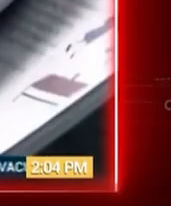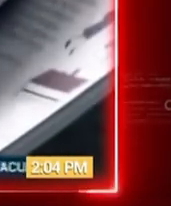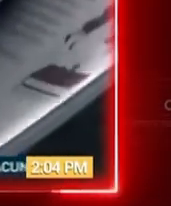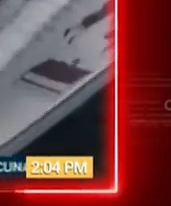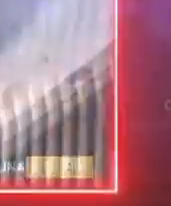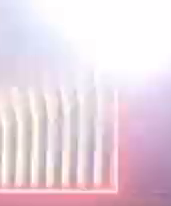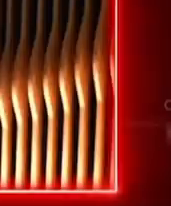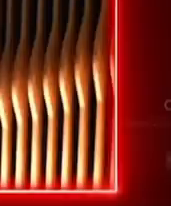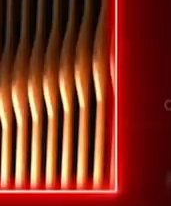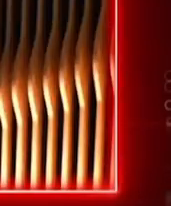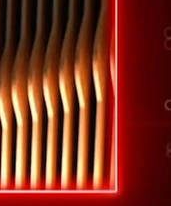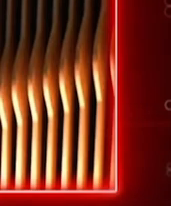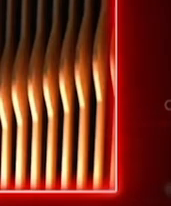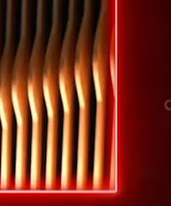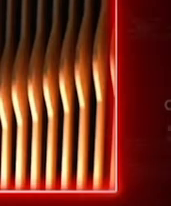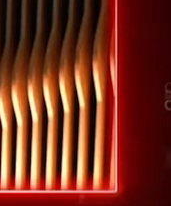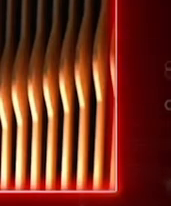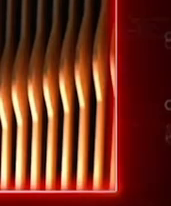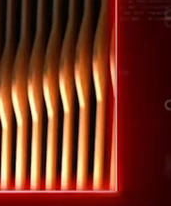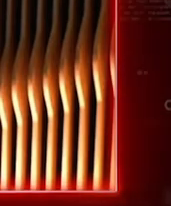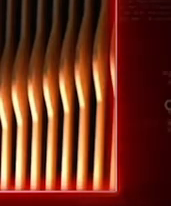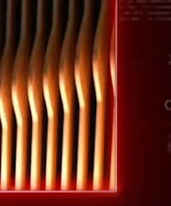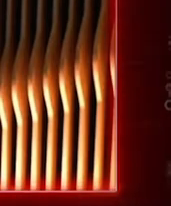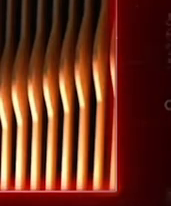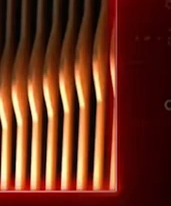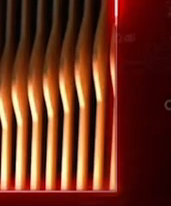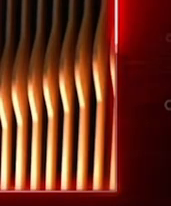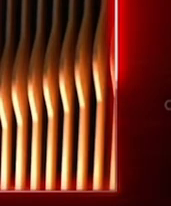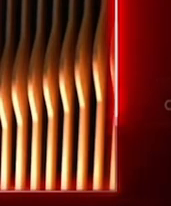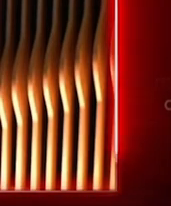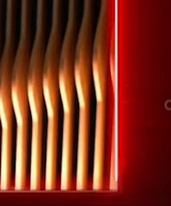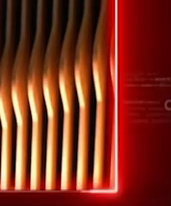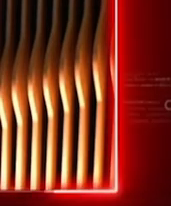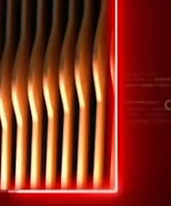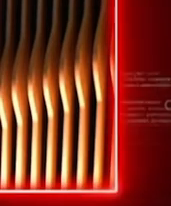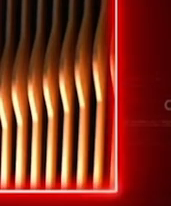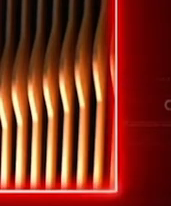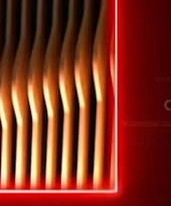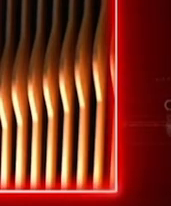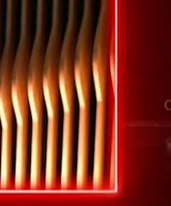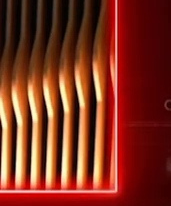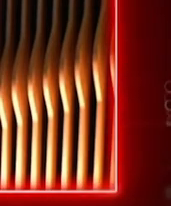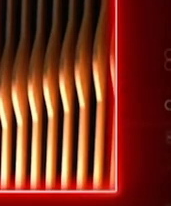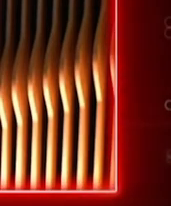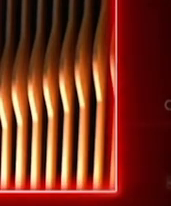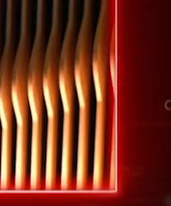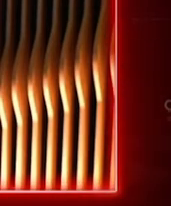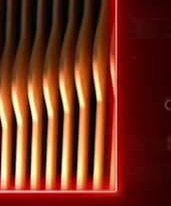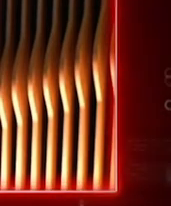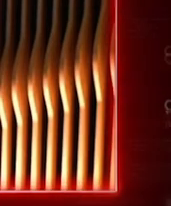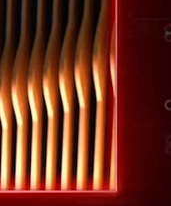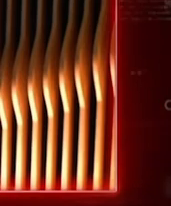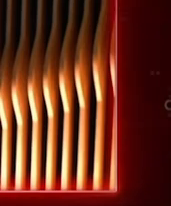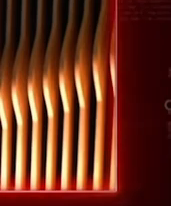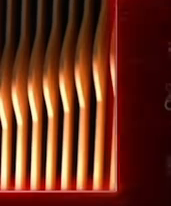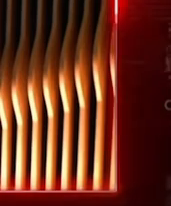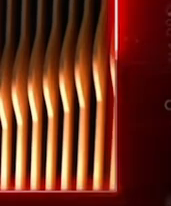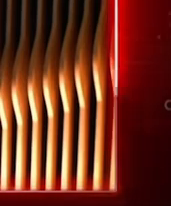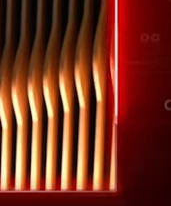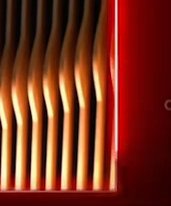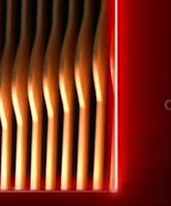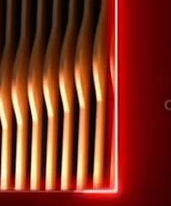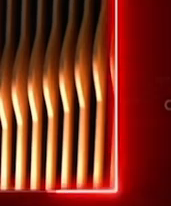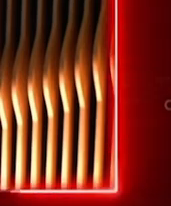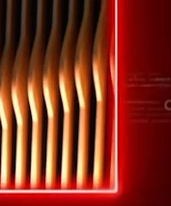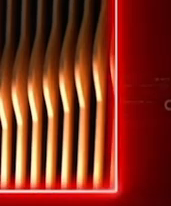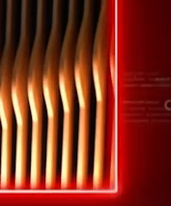comunista. Vamos a poder estar seguros de una cosa, que van a aprender todavía menos que antes, en